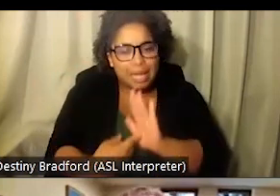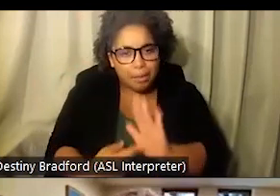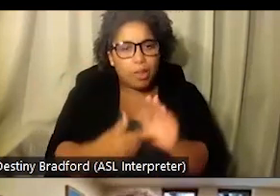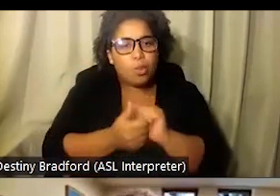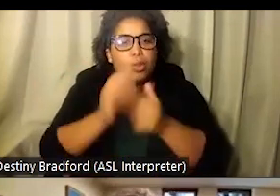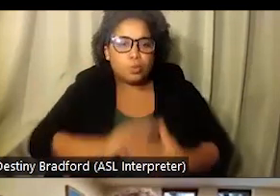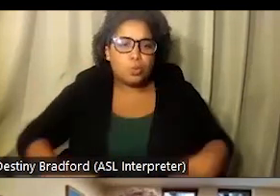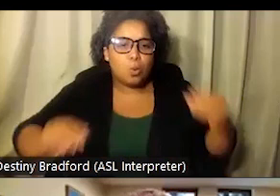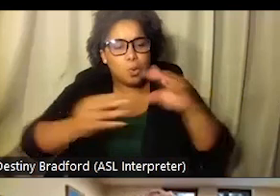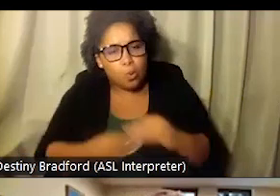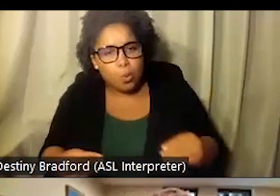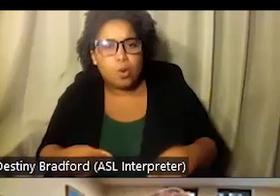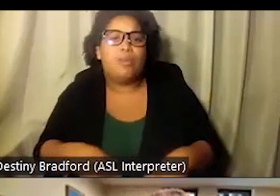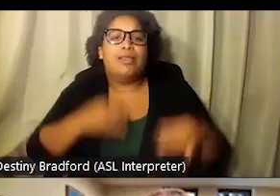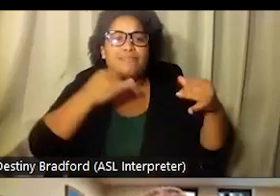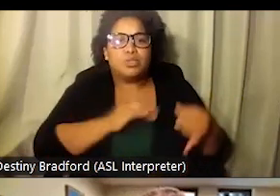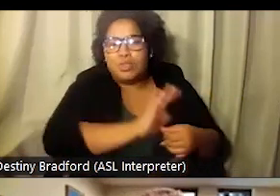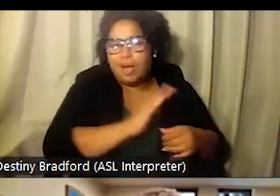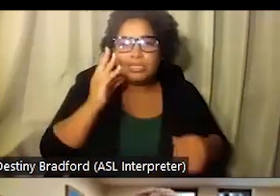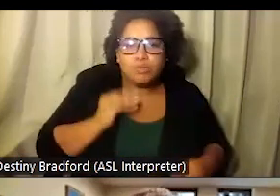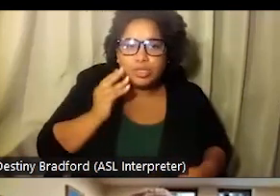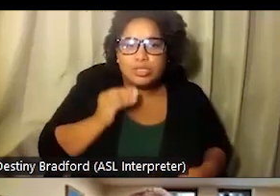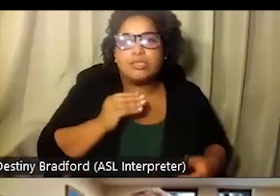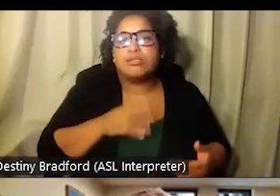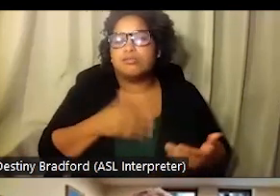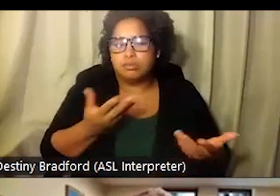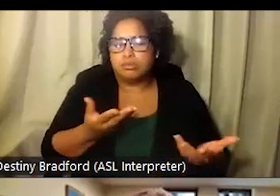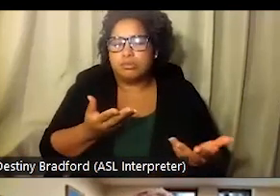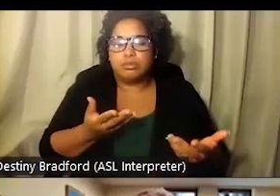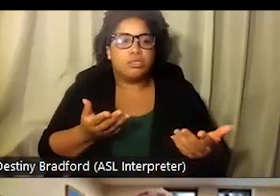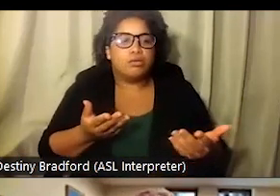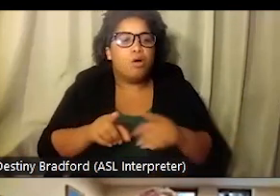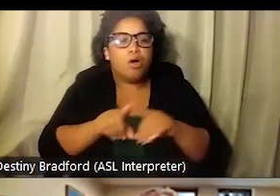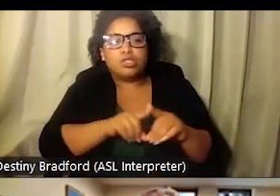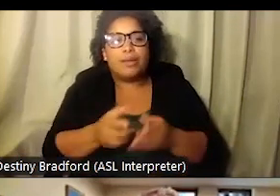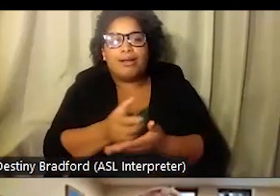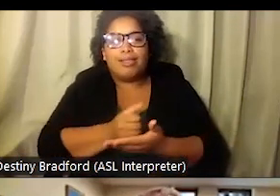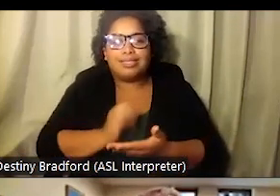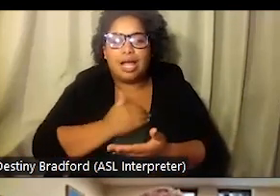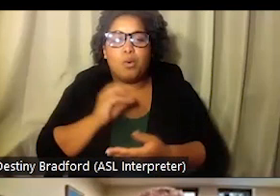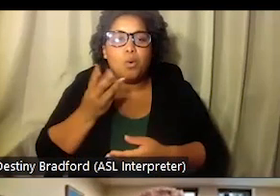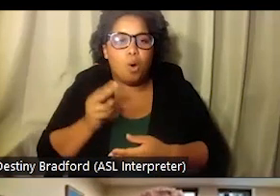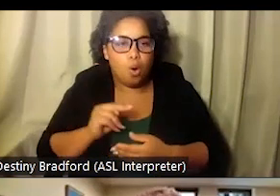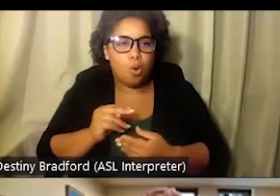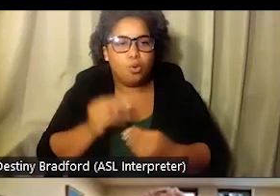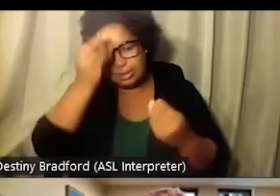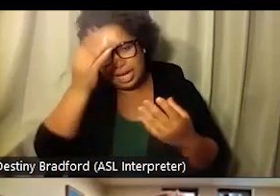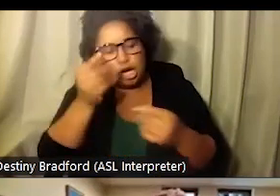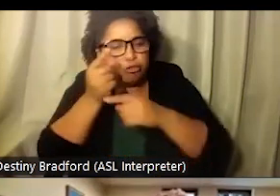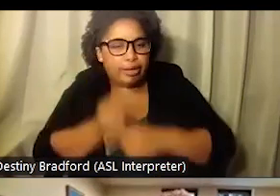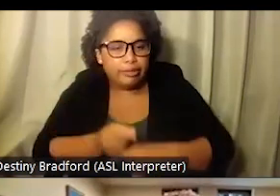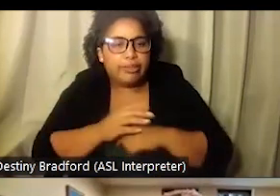podemos dar ejemplo junto con una historia, ¿verdad? Una experiencia personal para ayudar a destacar el hecho de que necesitamos X